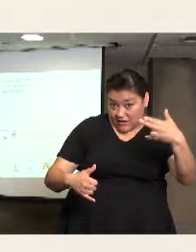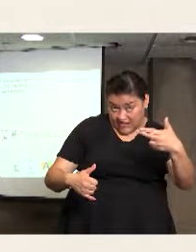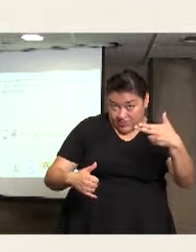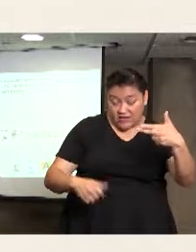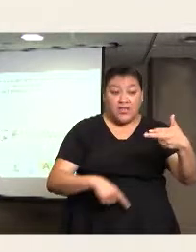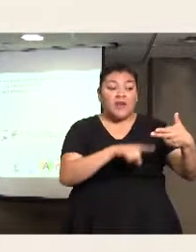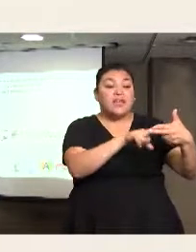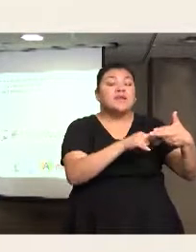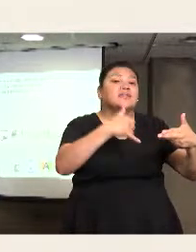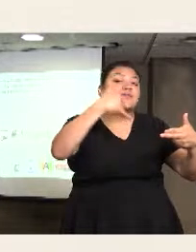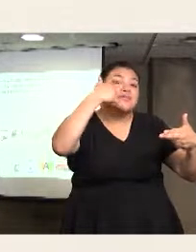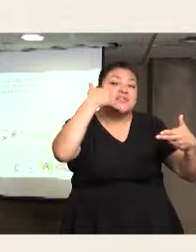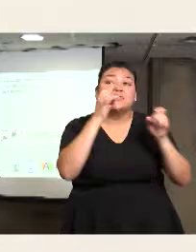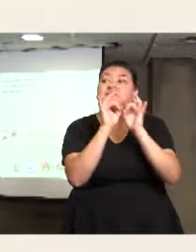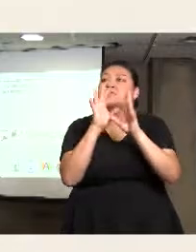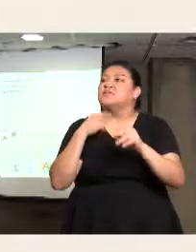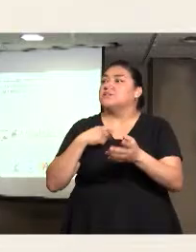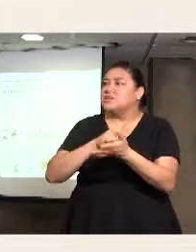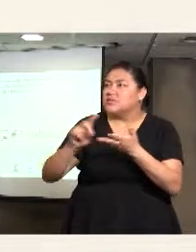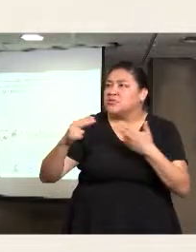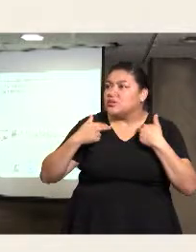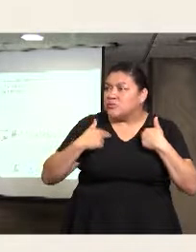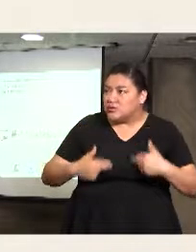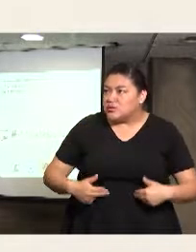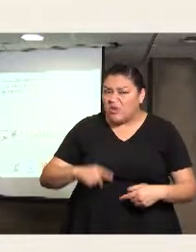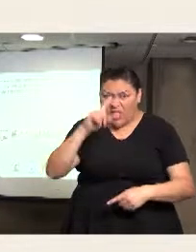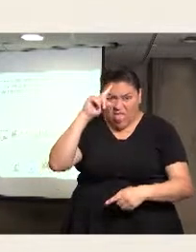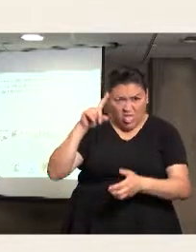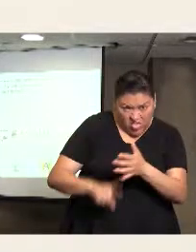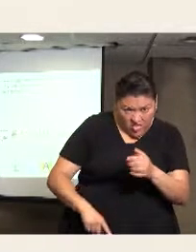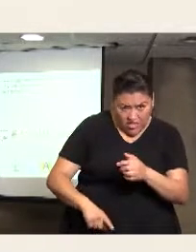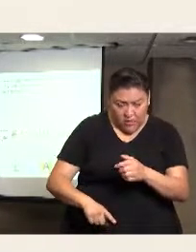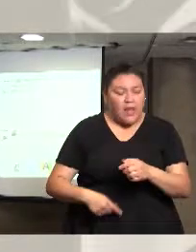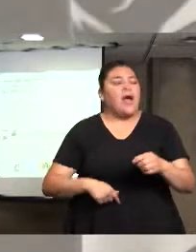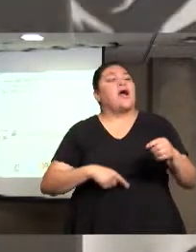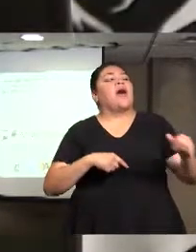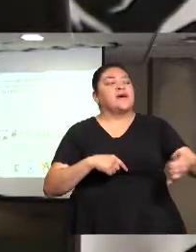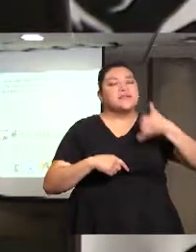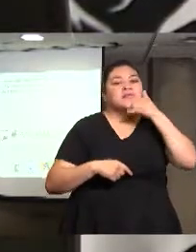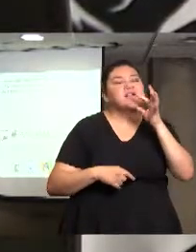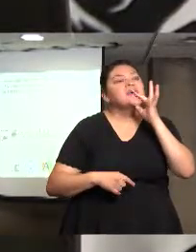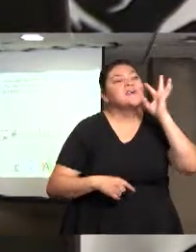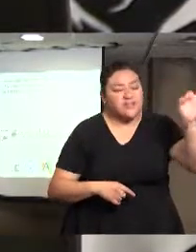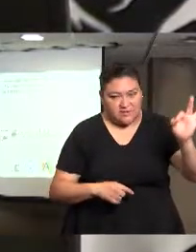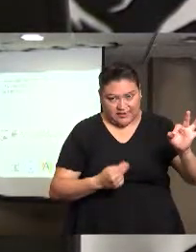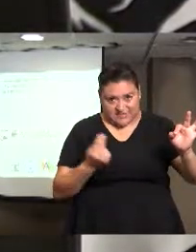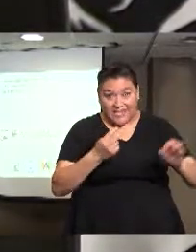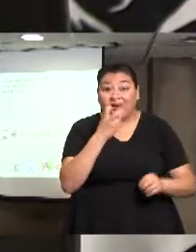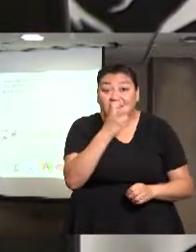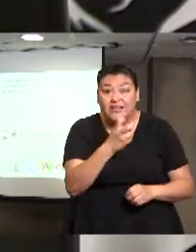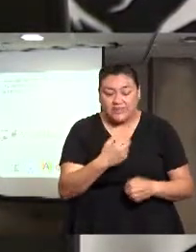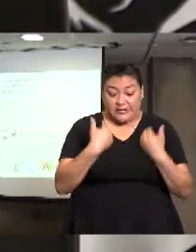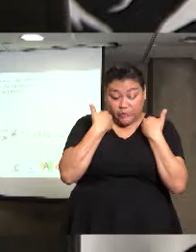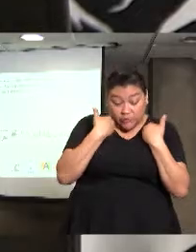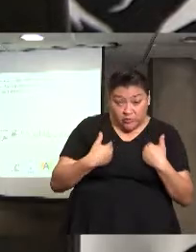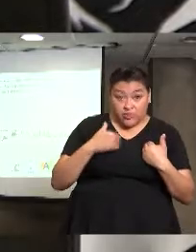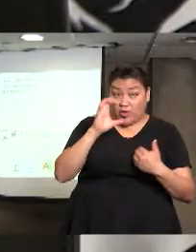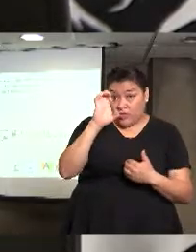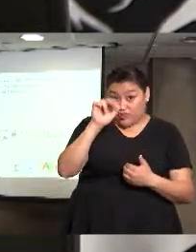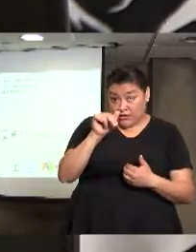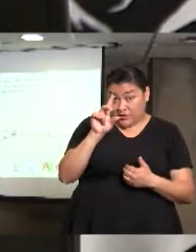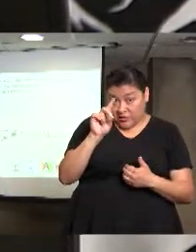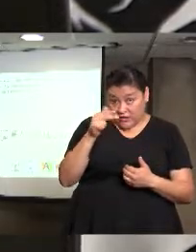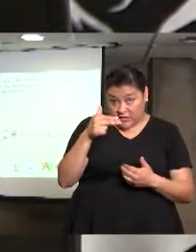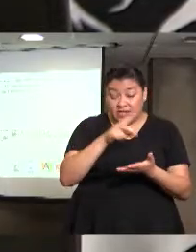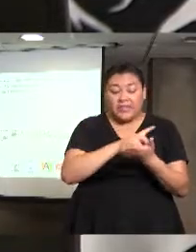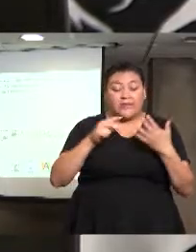las, o más bien nuestra principal acción, es verificar o investigar casos por violaciones a derechos